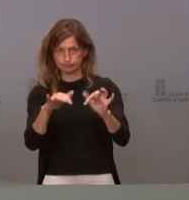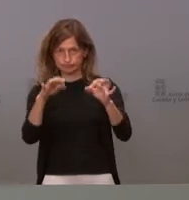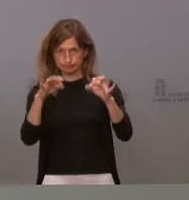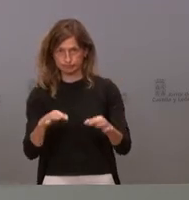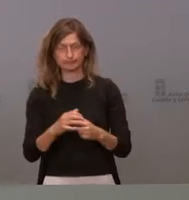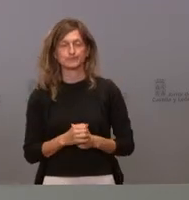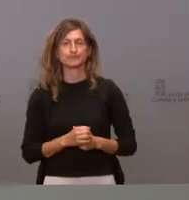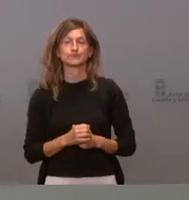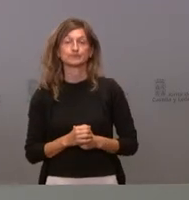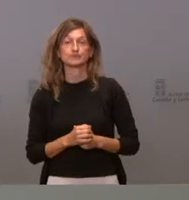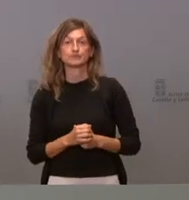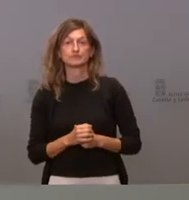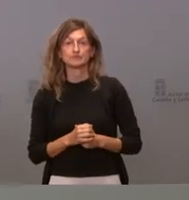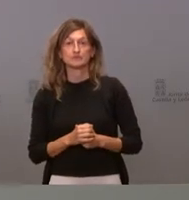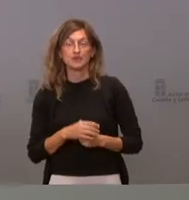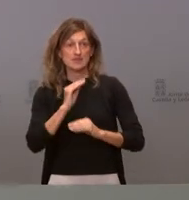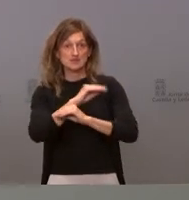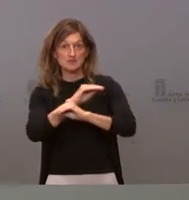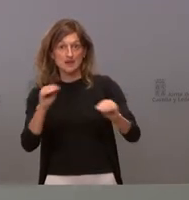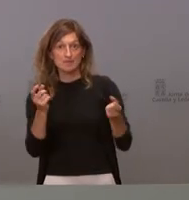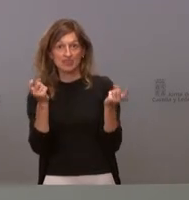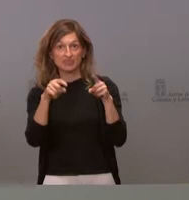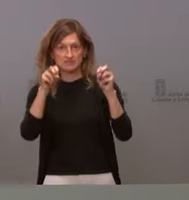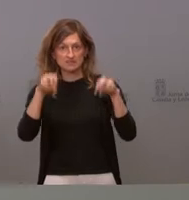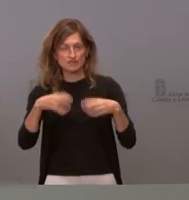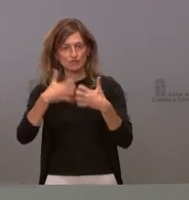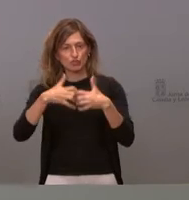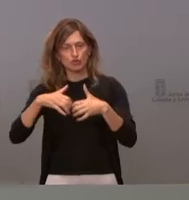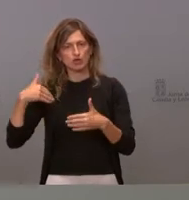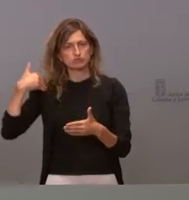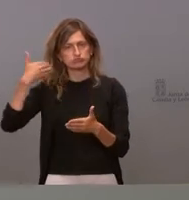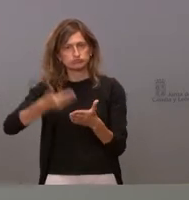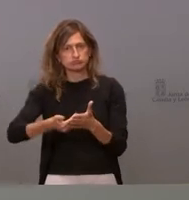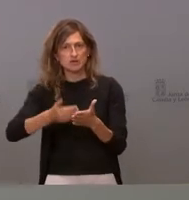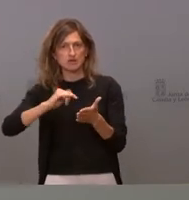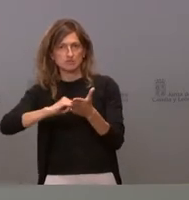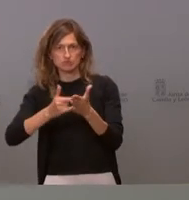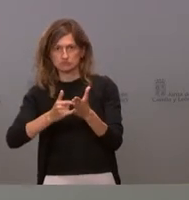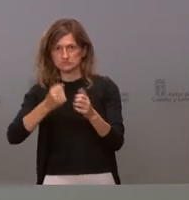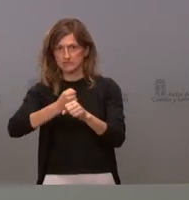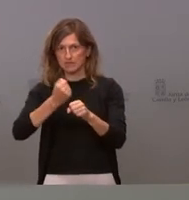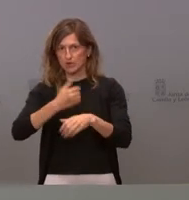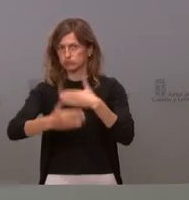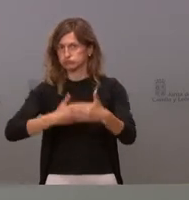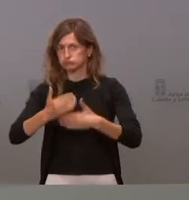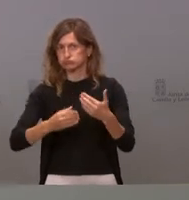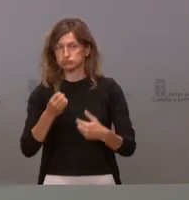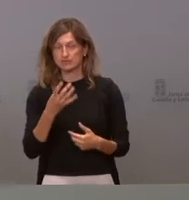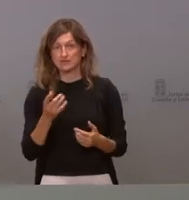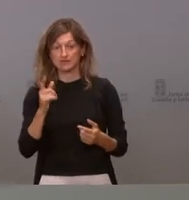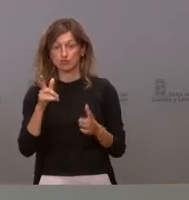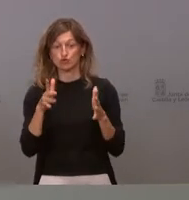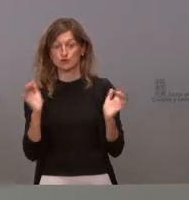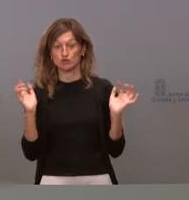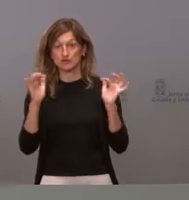cierto que el llamamiento sin cita ha funcionado como método de trabajo y, de hecho, en el interterritorial